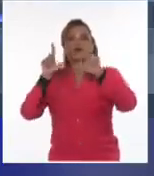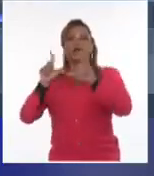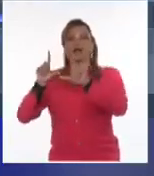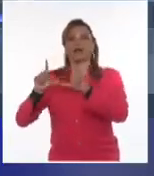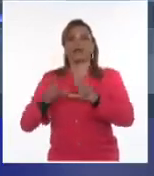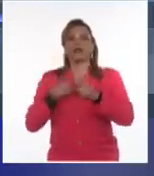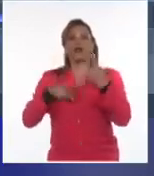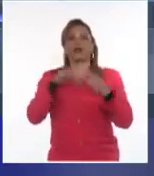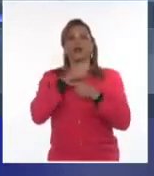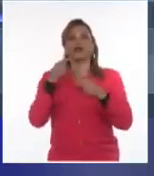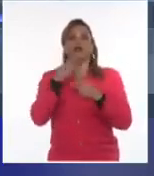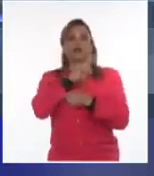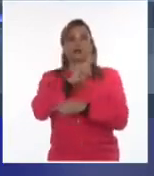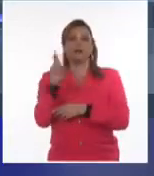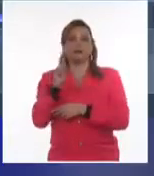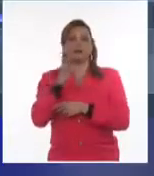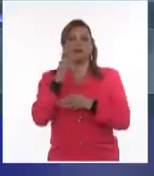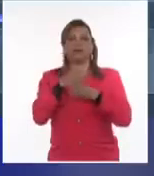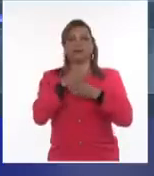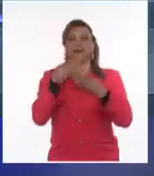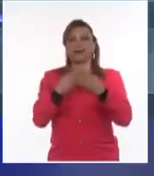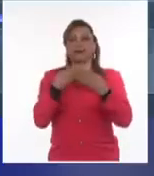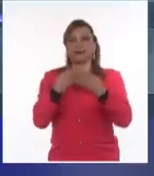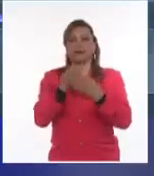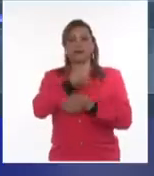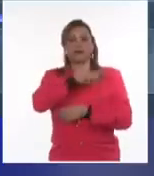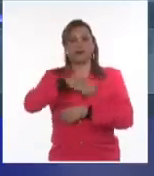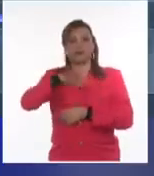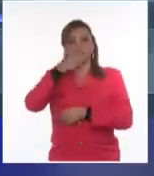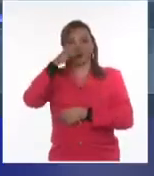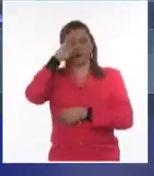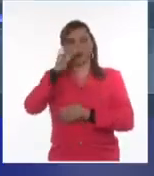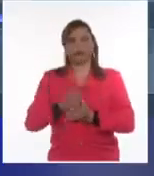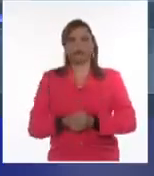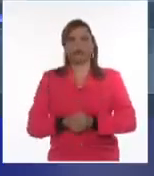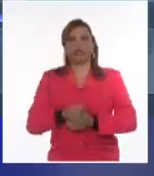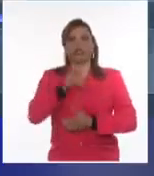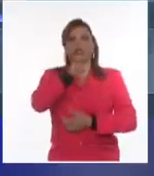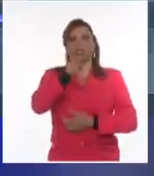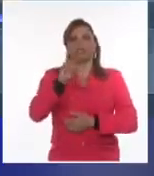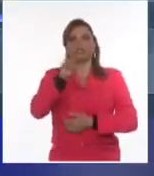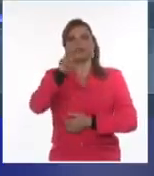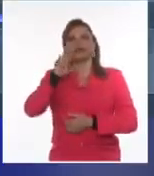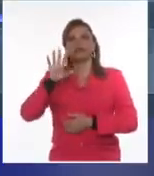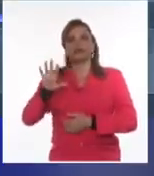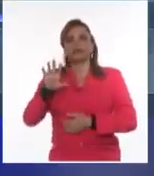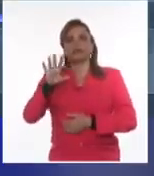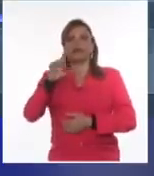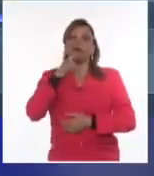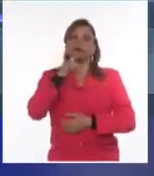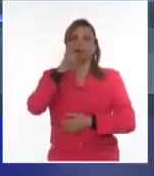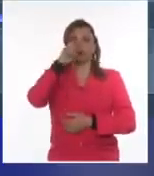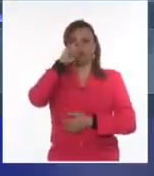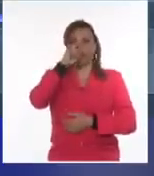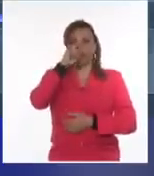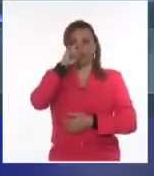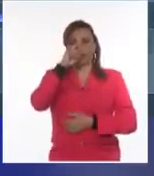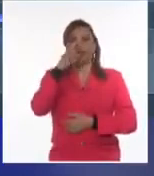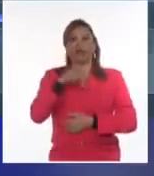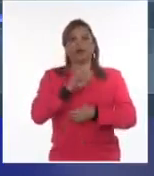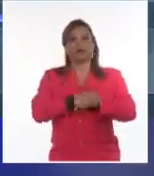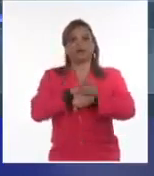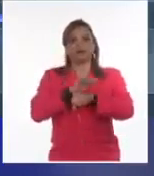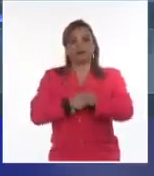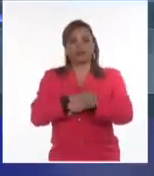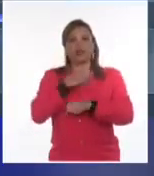revolucionarios en entidades estatales del pueblo cubano. 30, 25 y 20 años de privación de libertad fue la petición